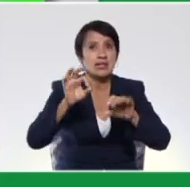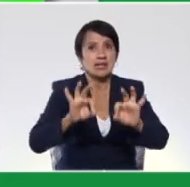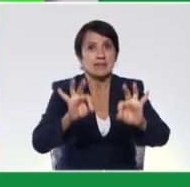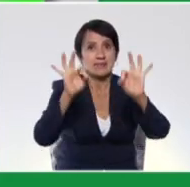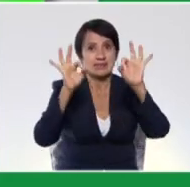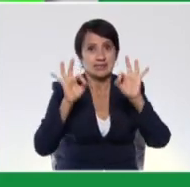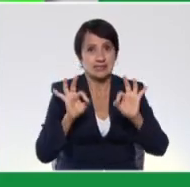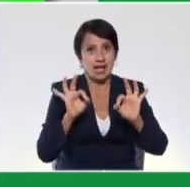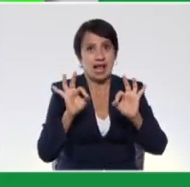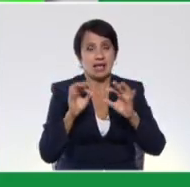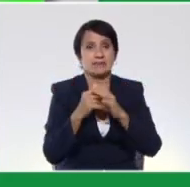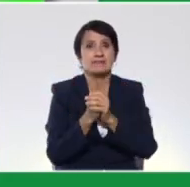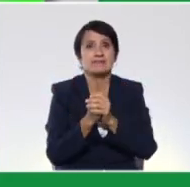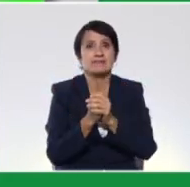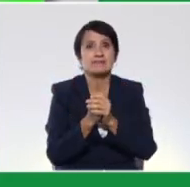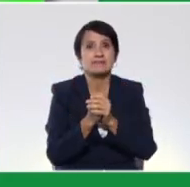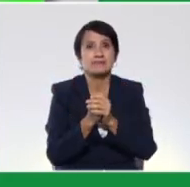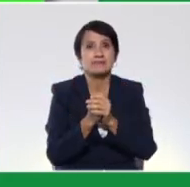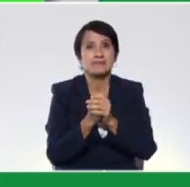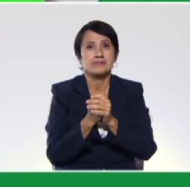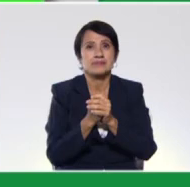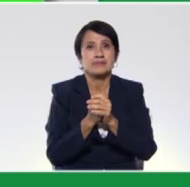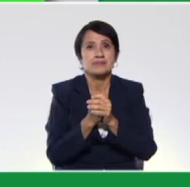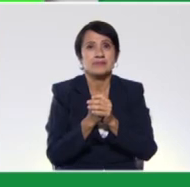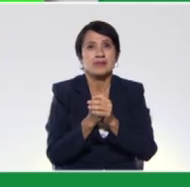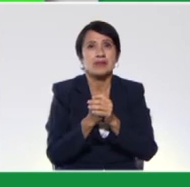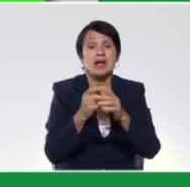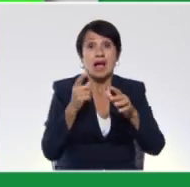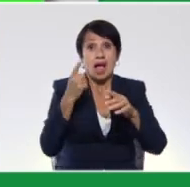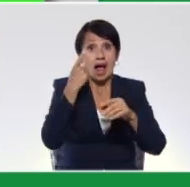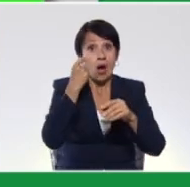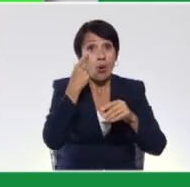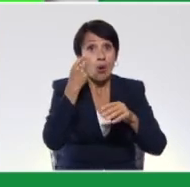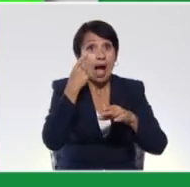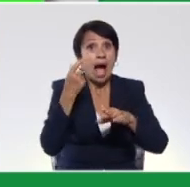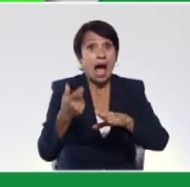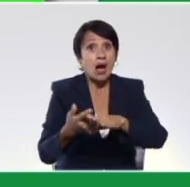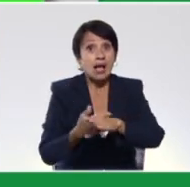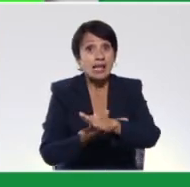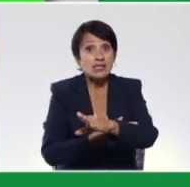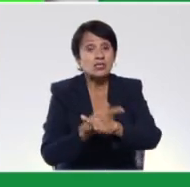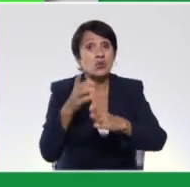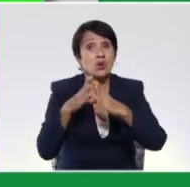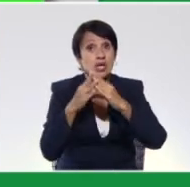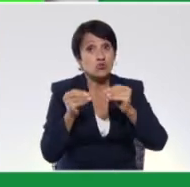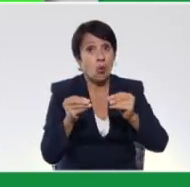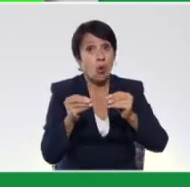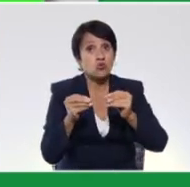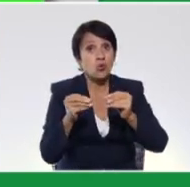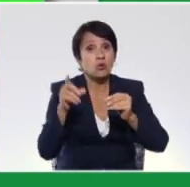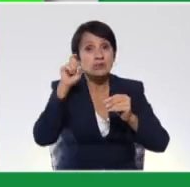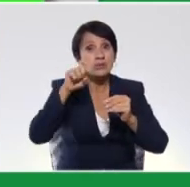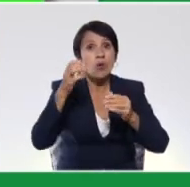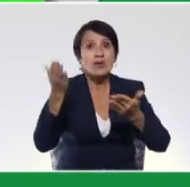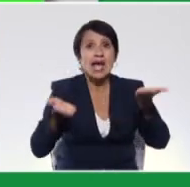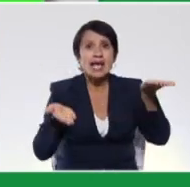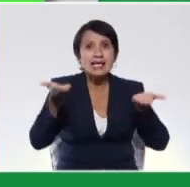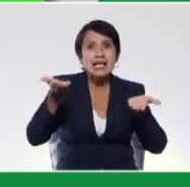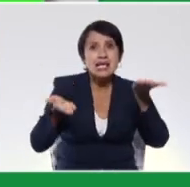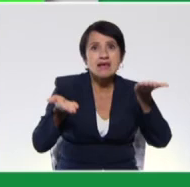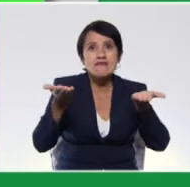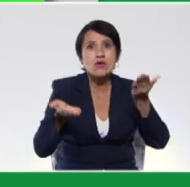educativas especiales. Los hábitos, así como también la rutina, proporcionan un equilibrio